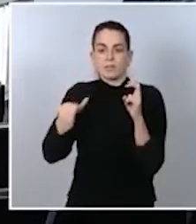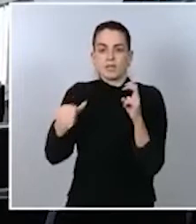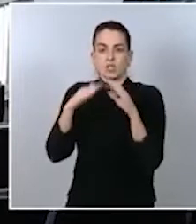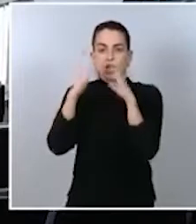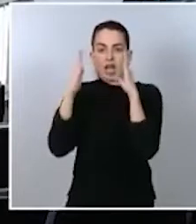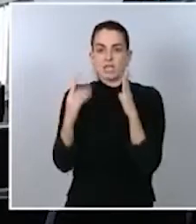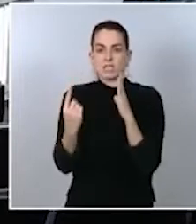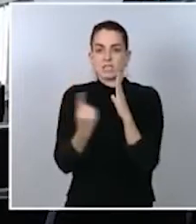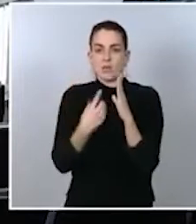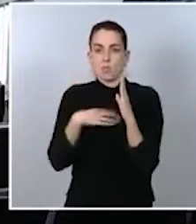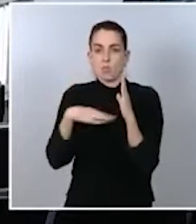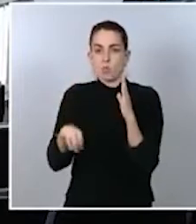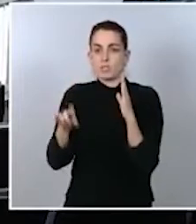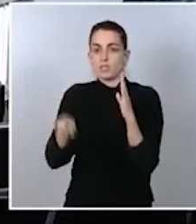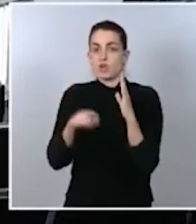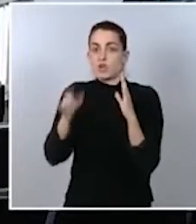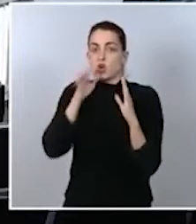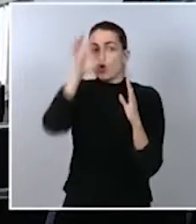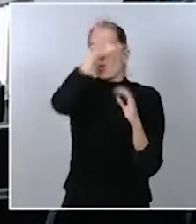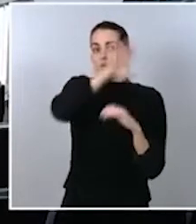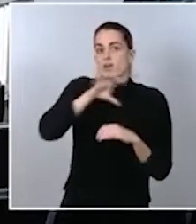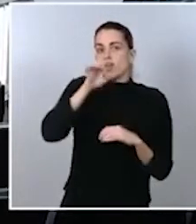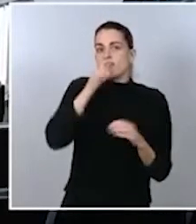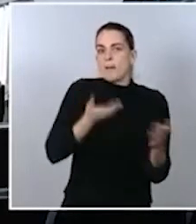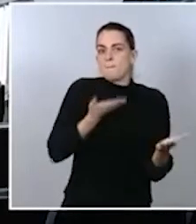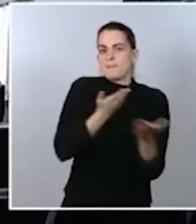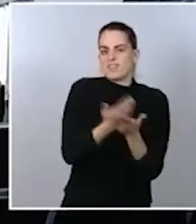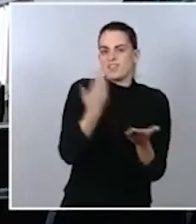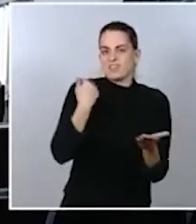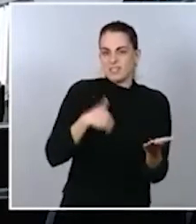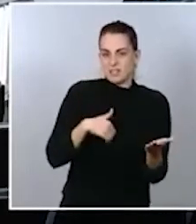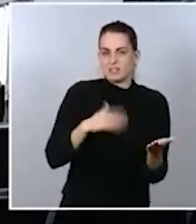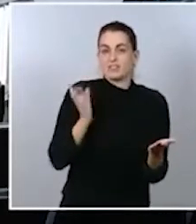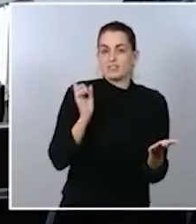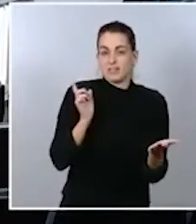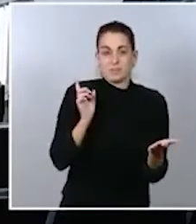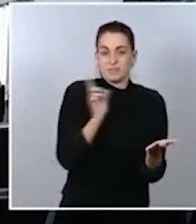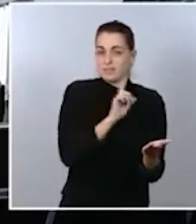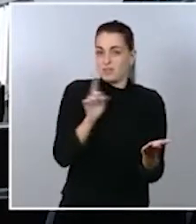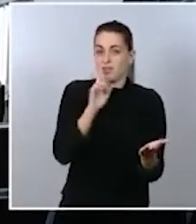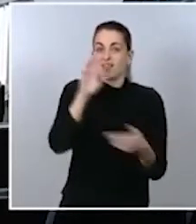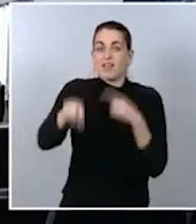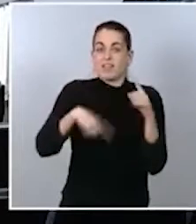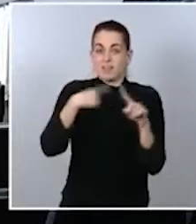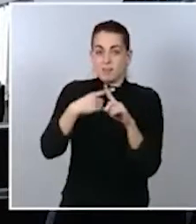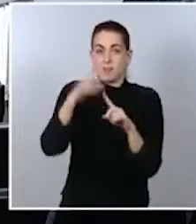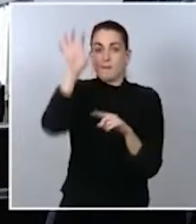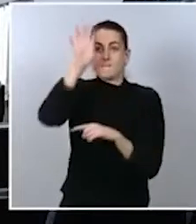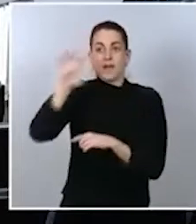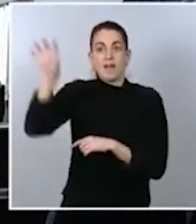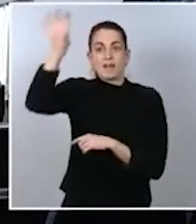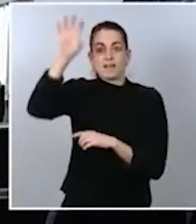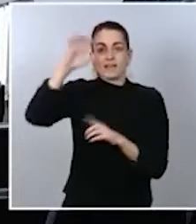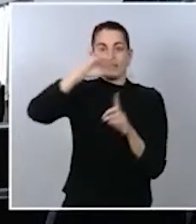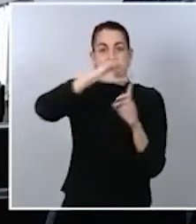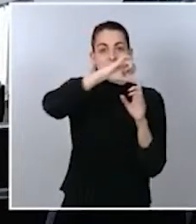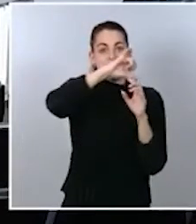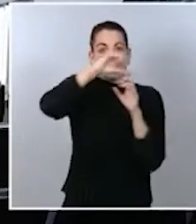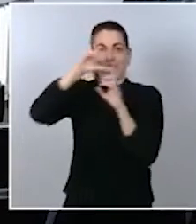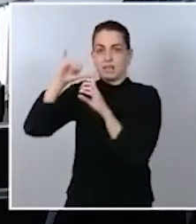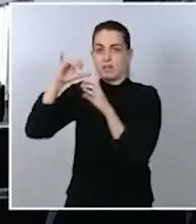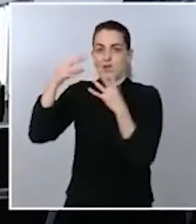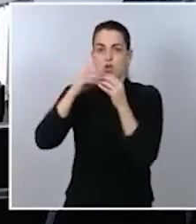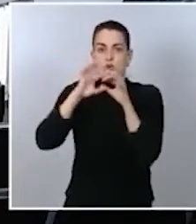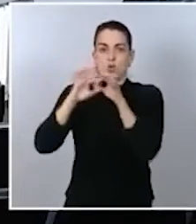muchas comunidades que no solo lo han pedido, sino que además estamos viendo otros casos de países de nuestro entorno, de la Unión Europea, que están